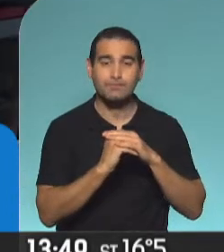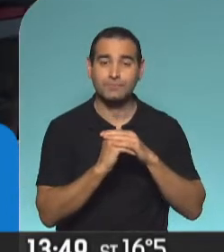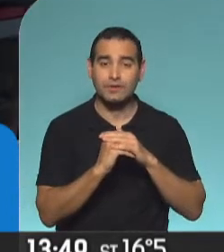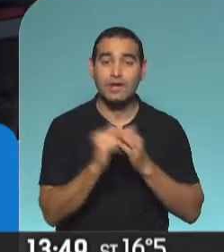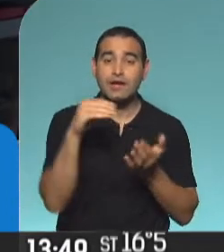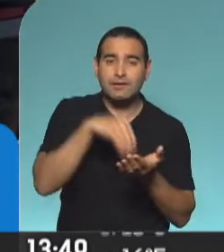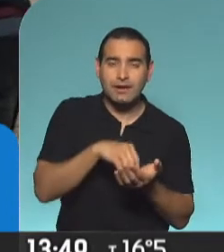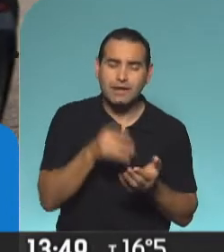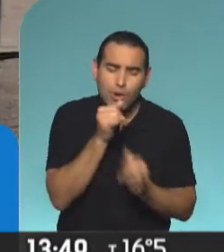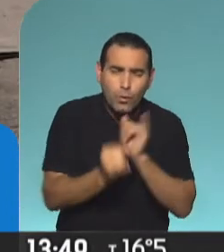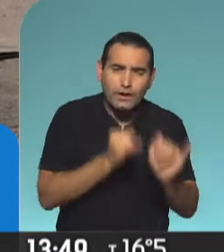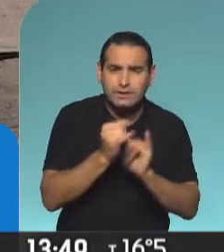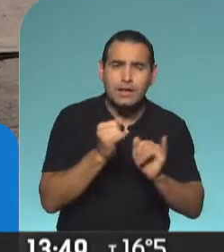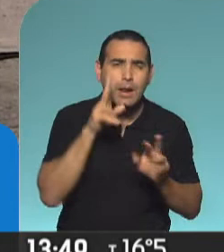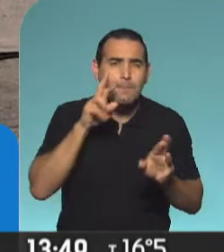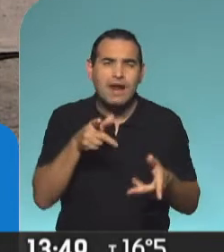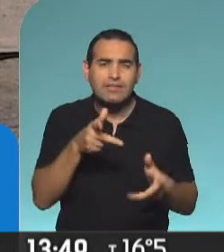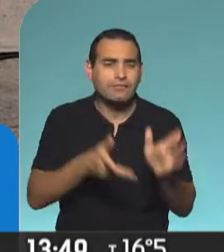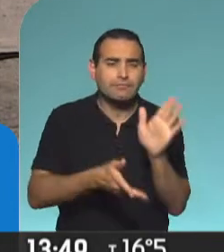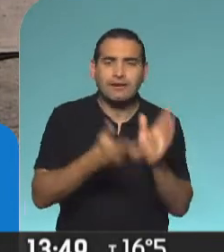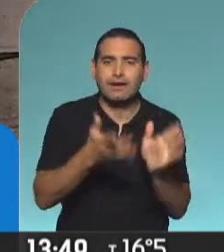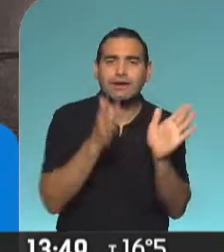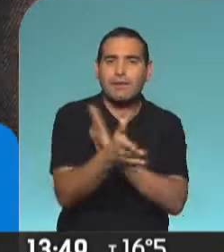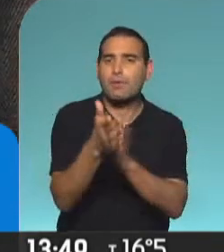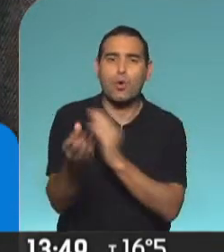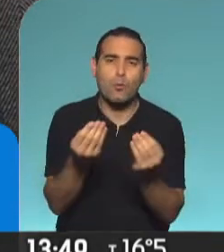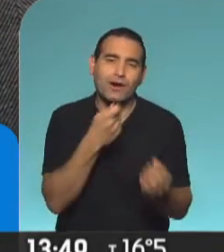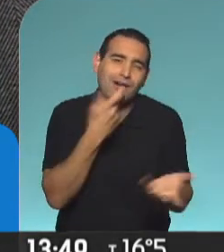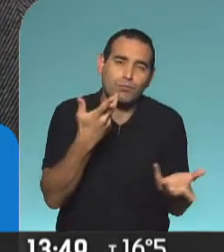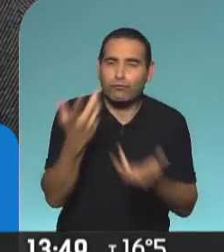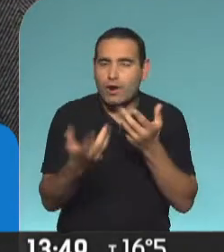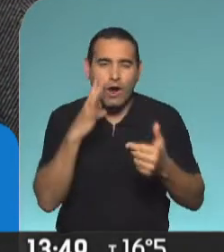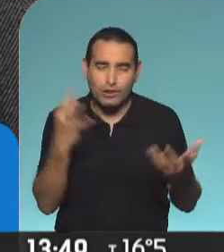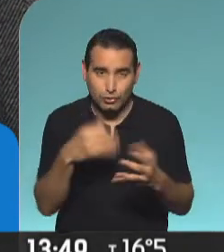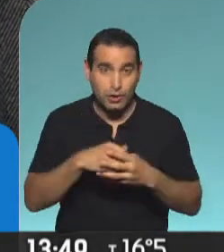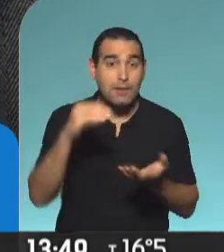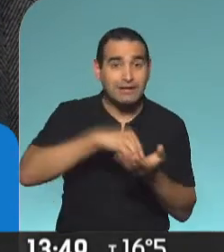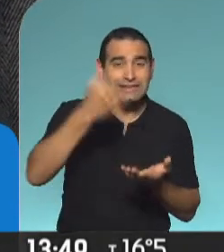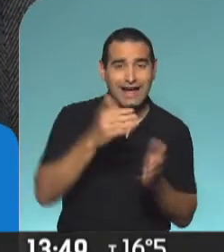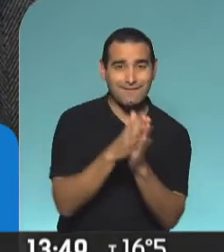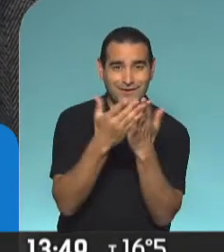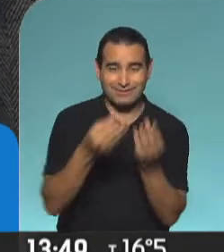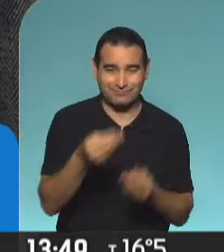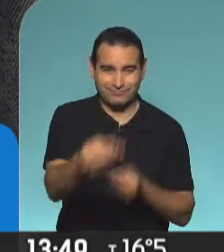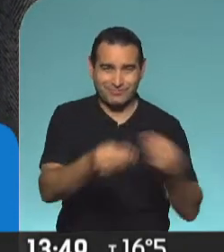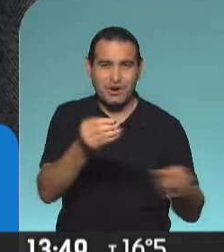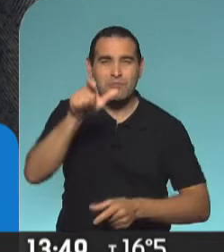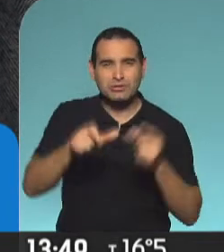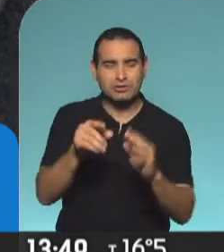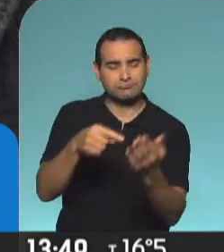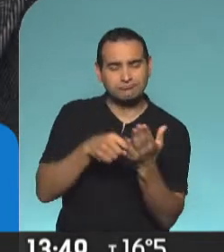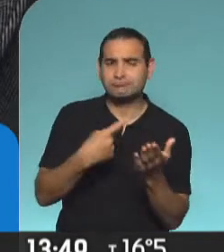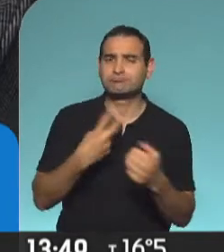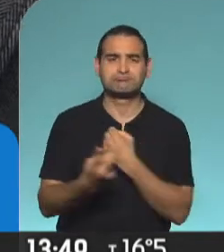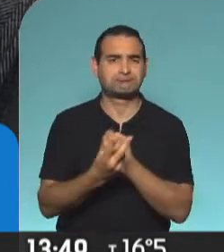les van a contar un poquitito cuál es el plan de evacuación, les van a dar un folletito donde van a ver un par de características para que la gente esté segura